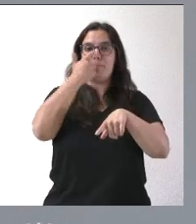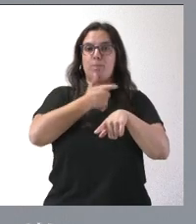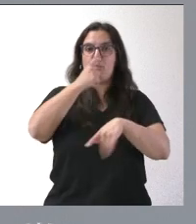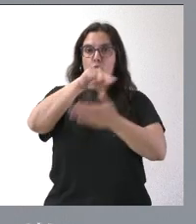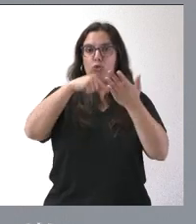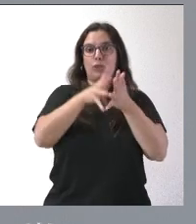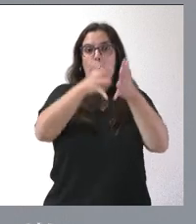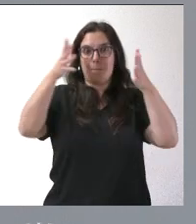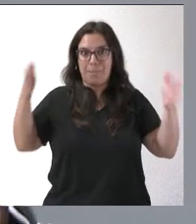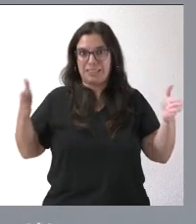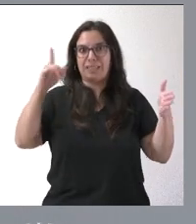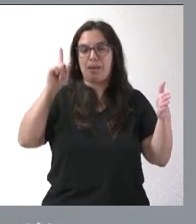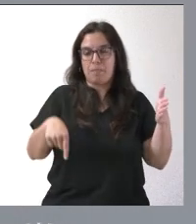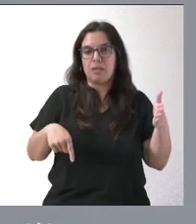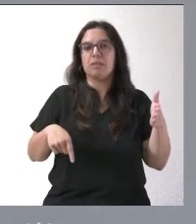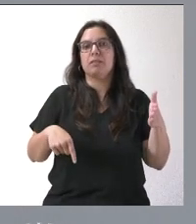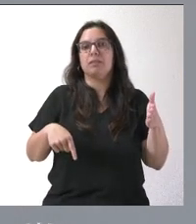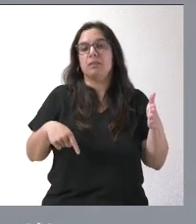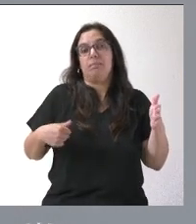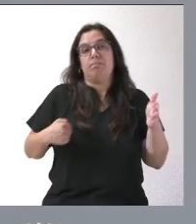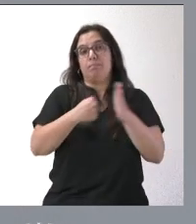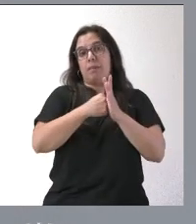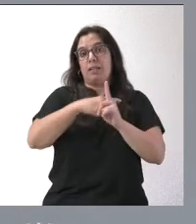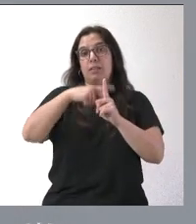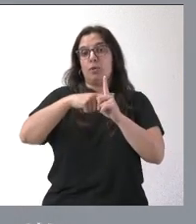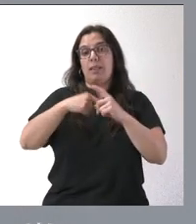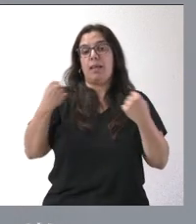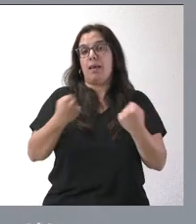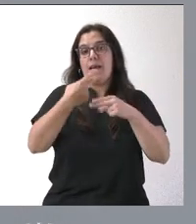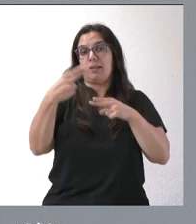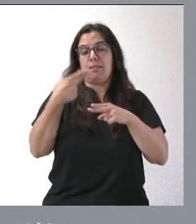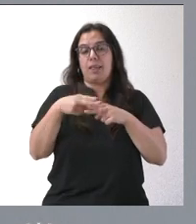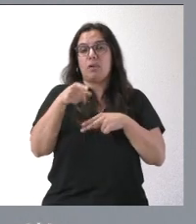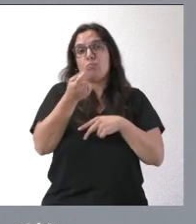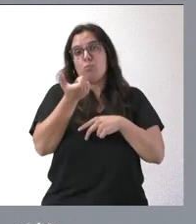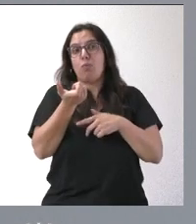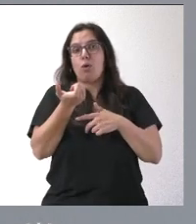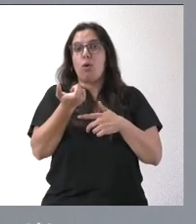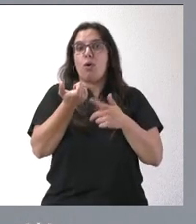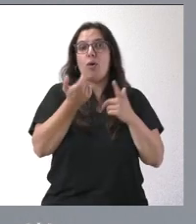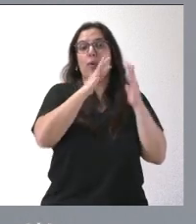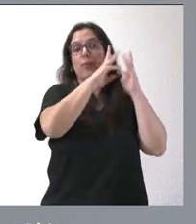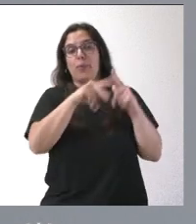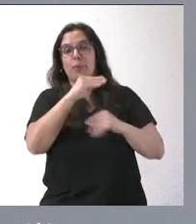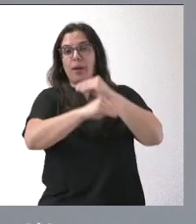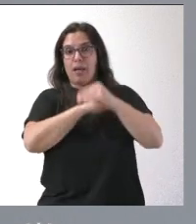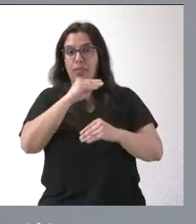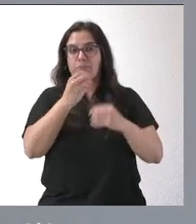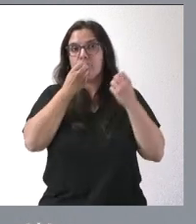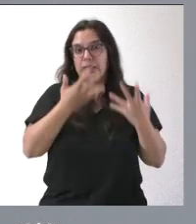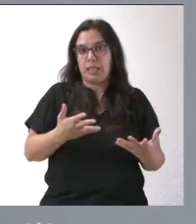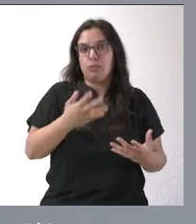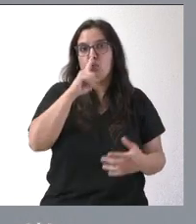y, por tanto, en la extensión del máximo nivel de actividad. Este es un poco el balance que podemos hacer en relación con esa